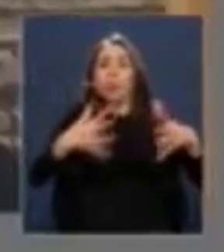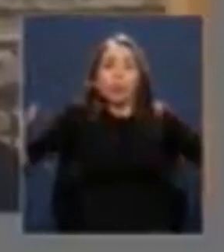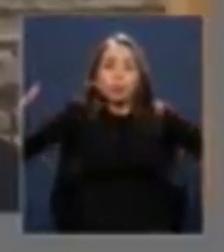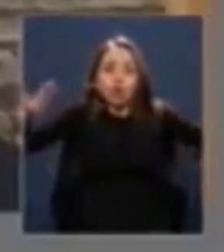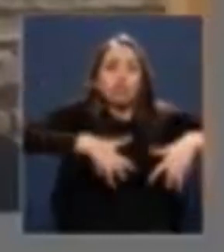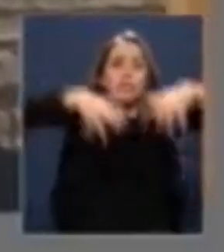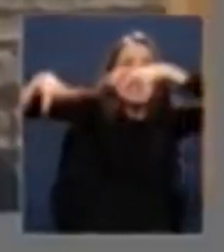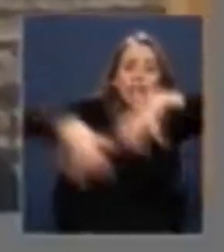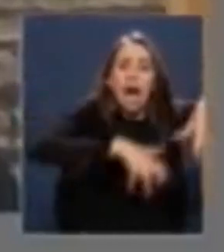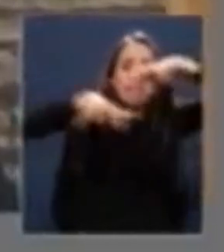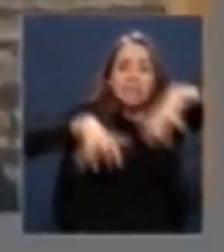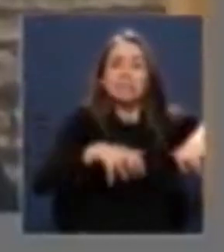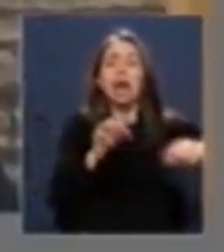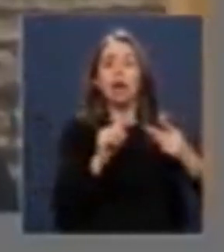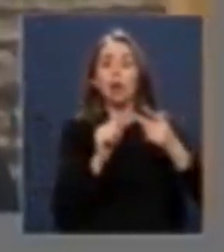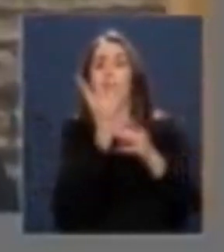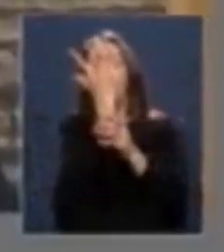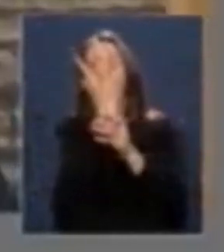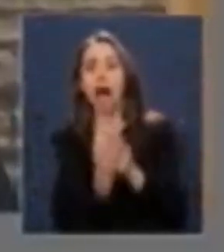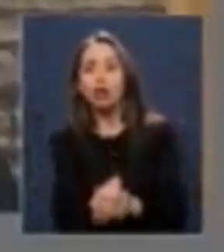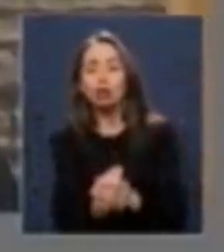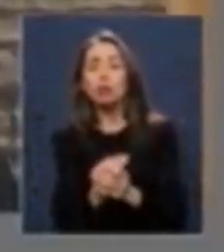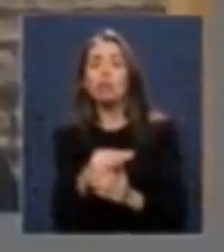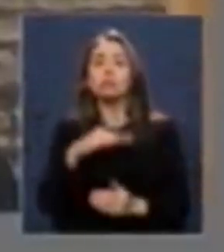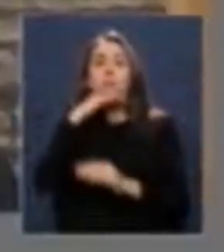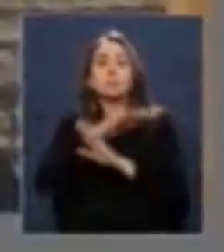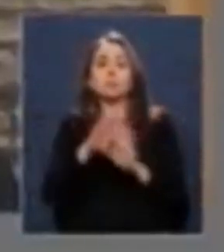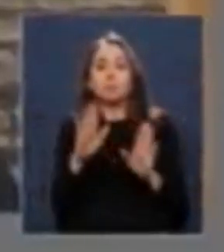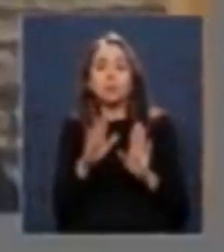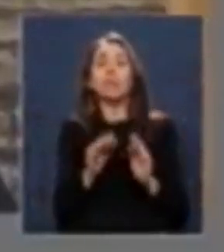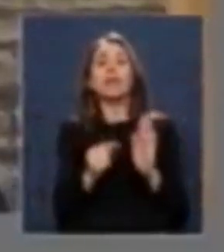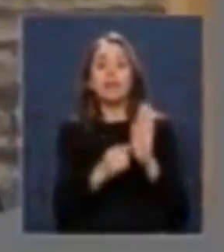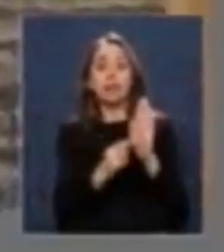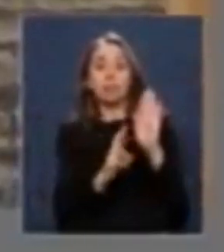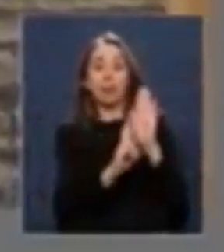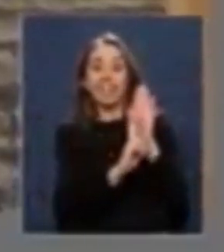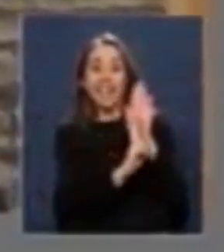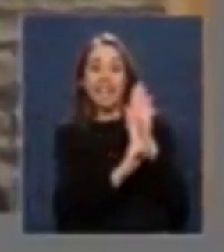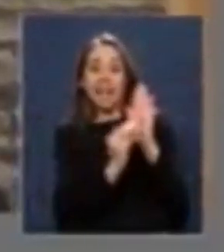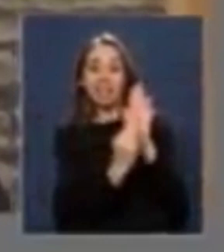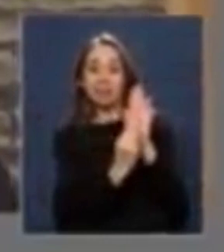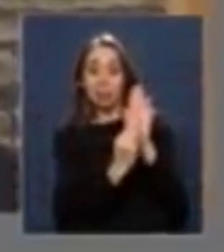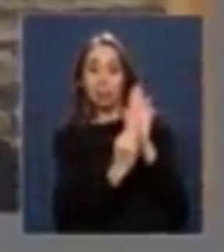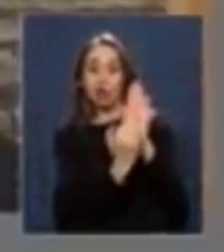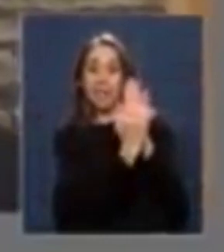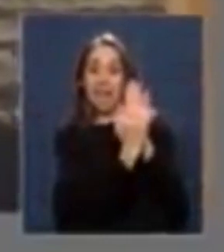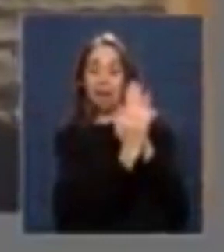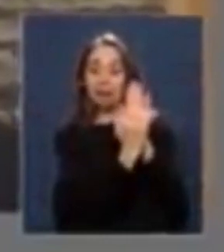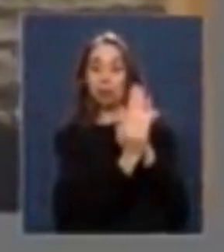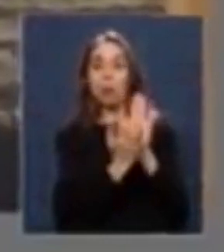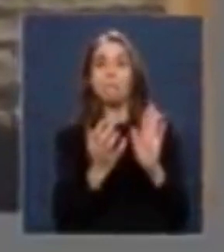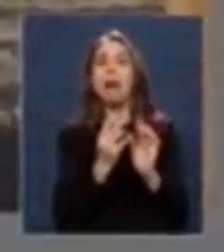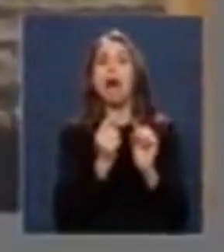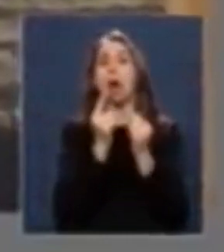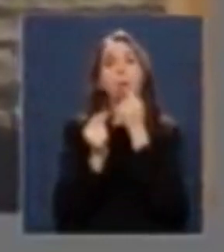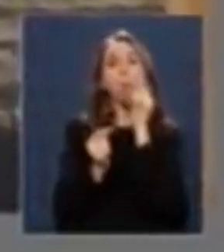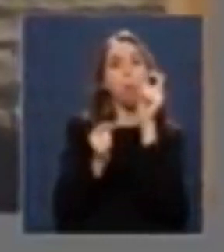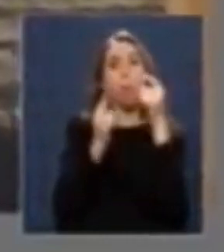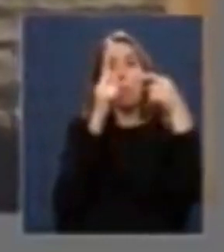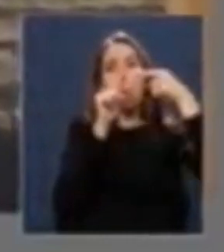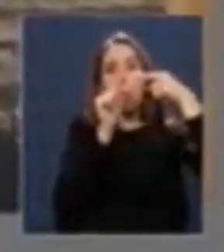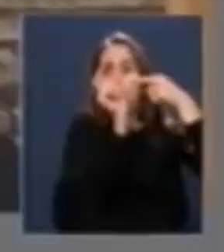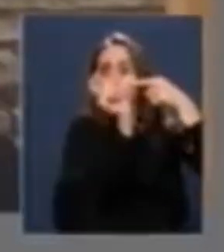o colapsado, ya que así la regla adopta un carácter más general y de aplicación extendida